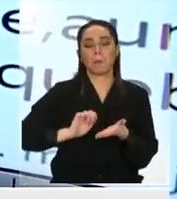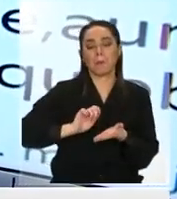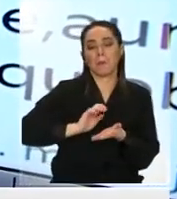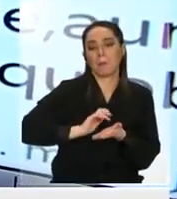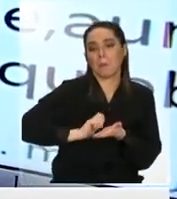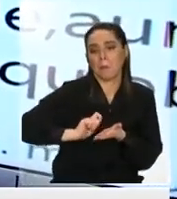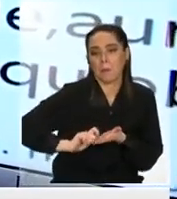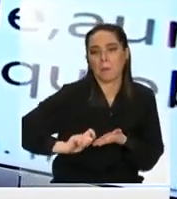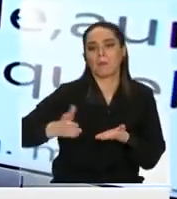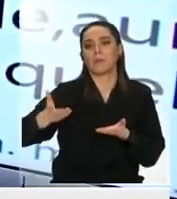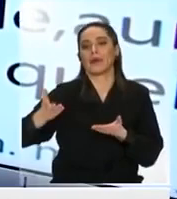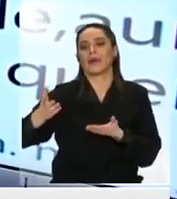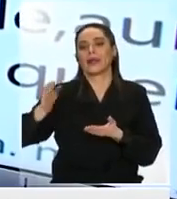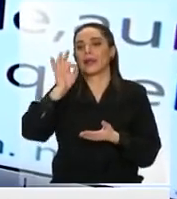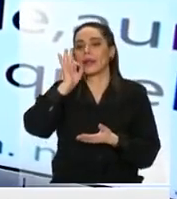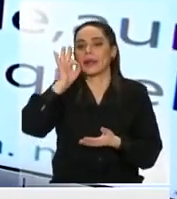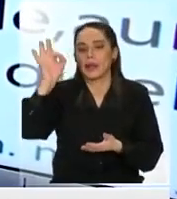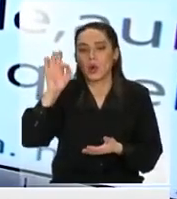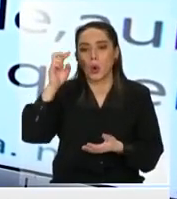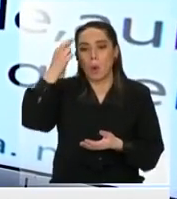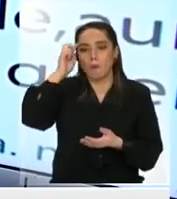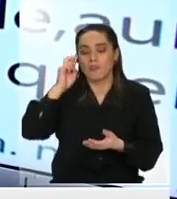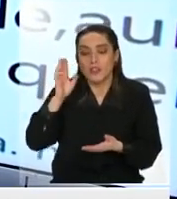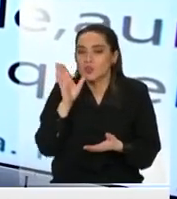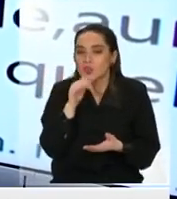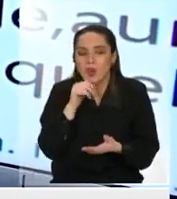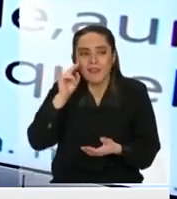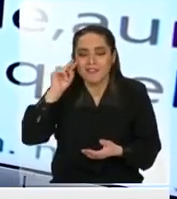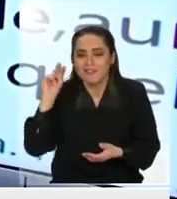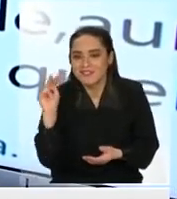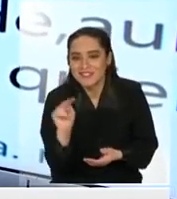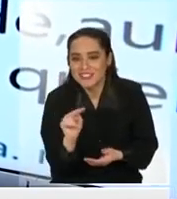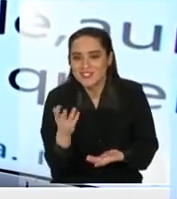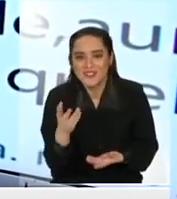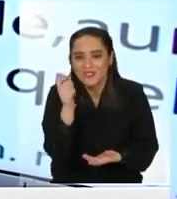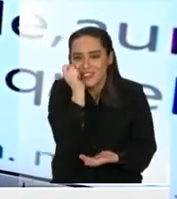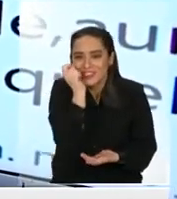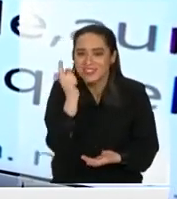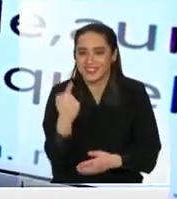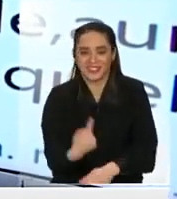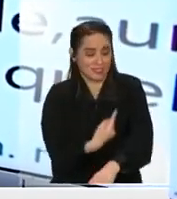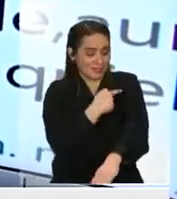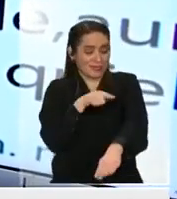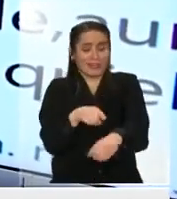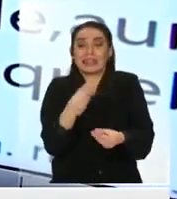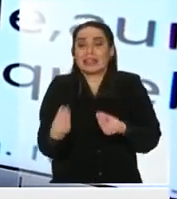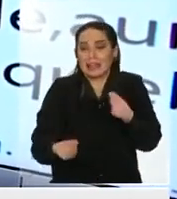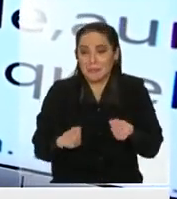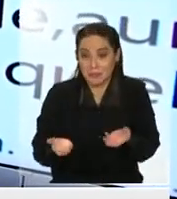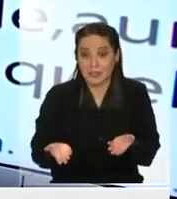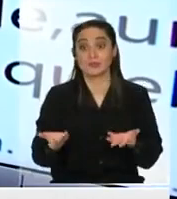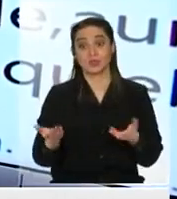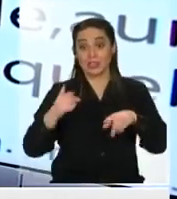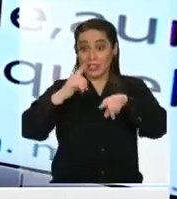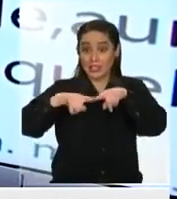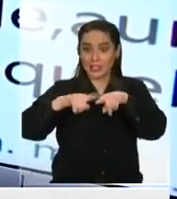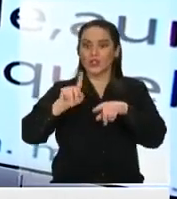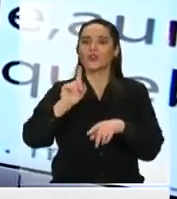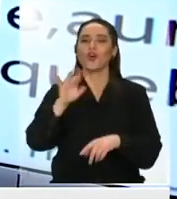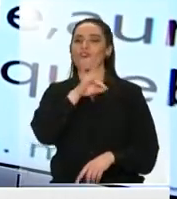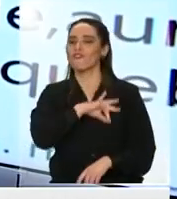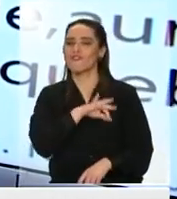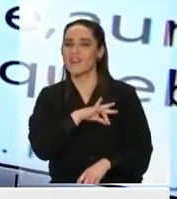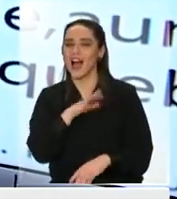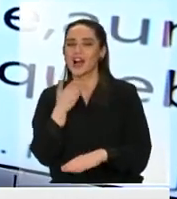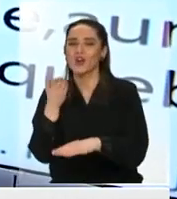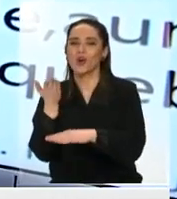Providencia y no tiene esta visión entonces necesitamos que además los créditos que tienen que ser no a través de la banca sino